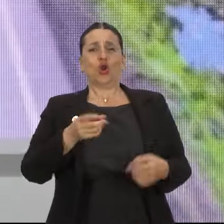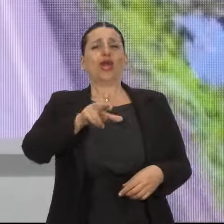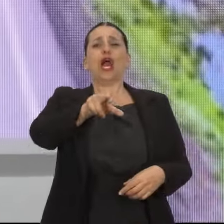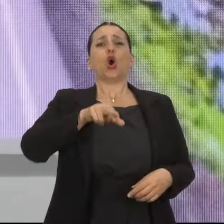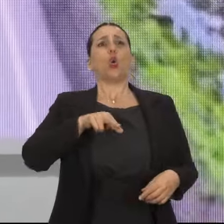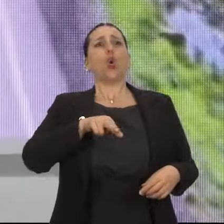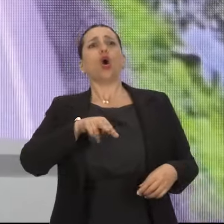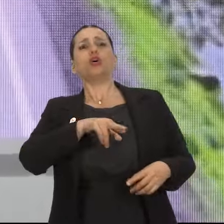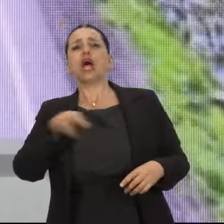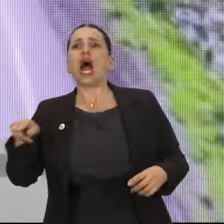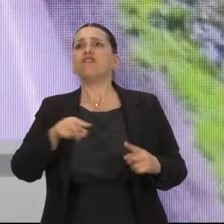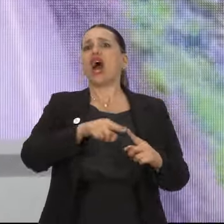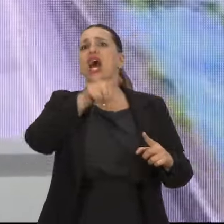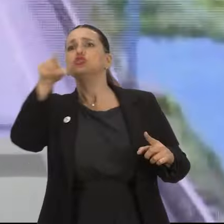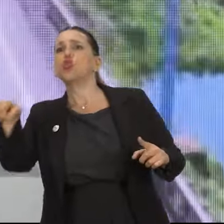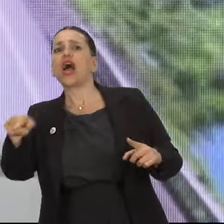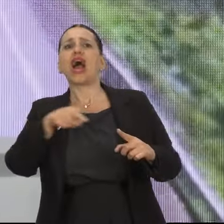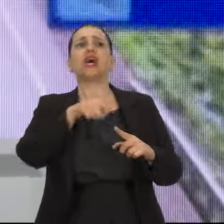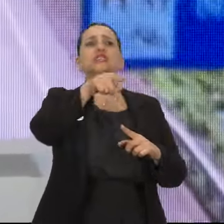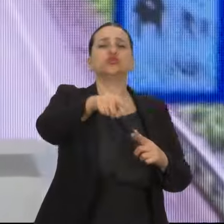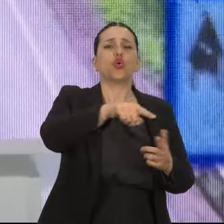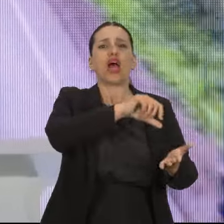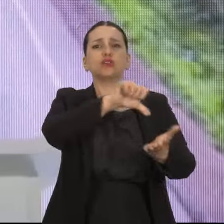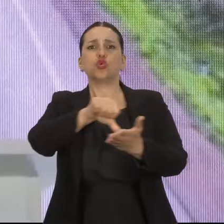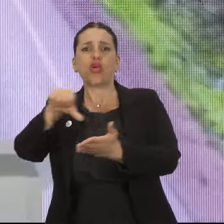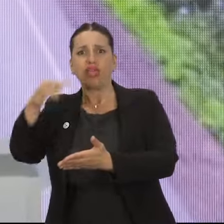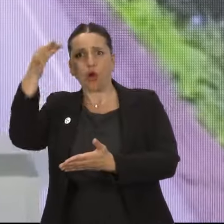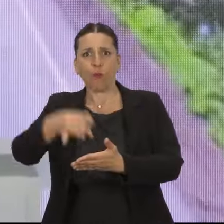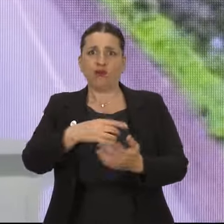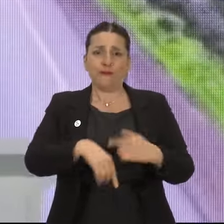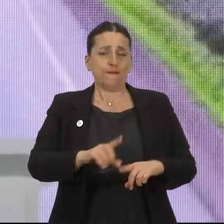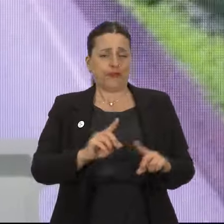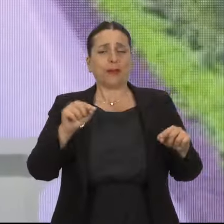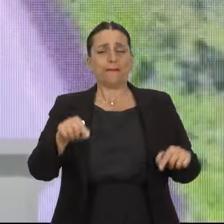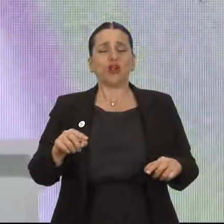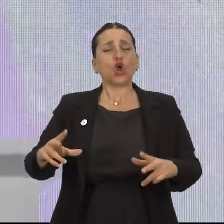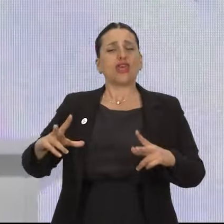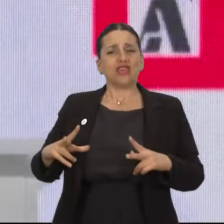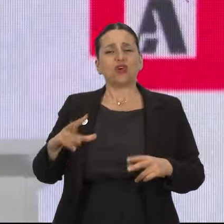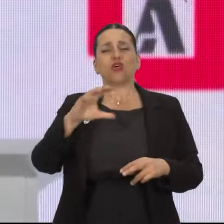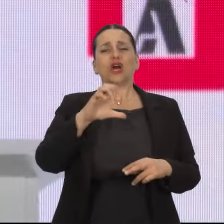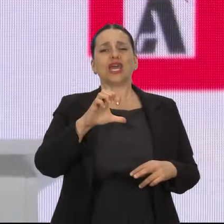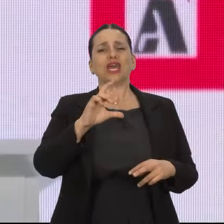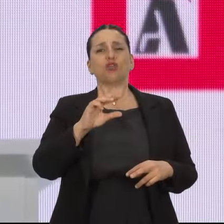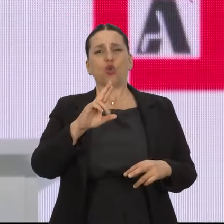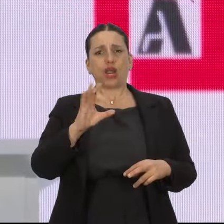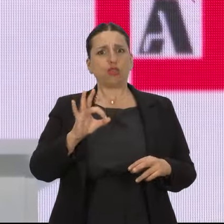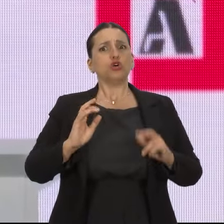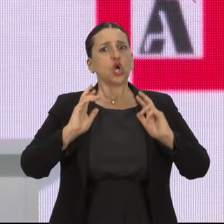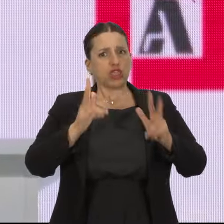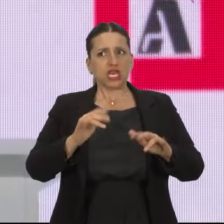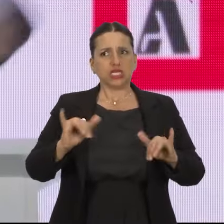Porque no es la ruta que uno dice, bueno, va a tal ciudad y tal otra. Ahora, lo que decía Eduardo, yo lo he hecho varias veces.